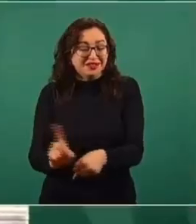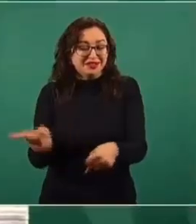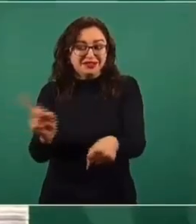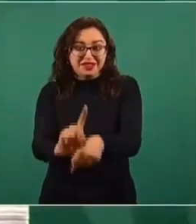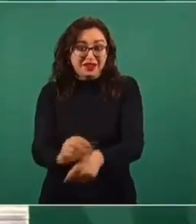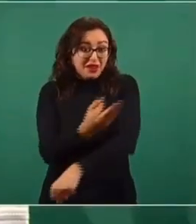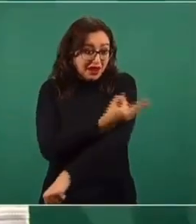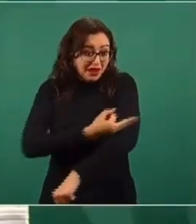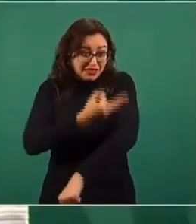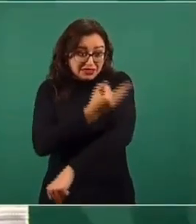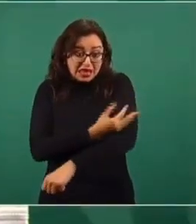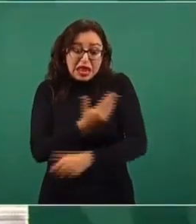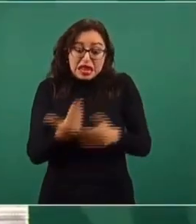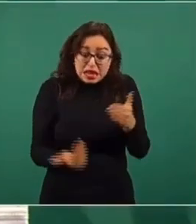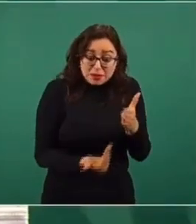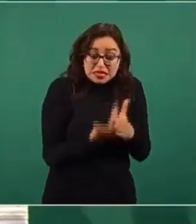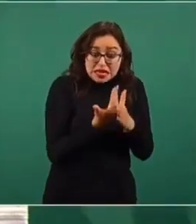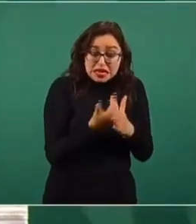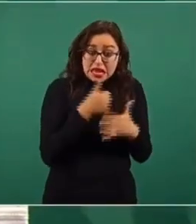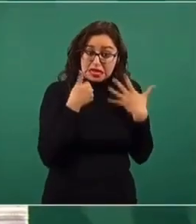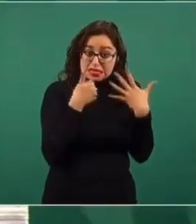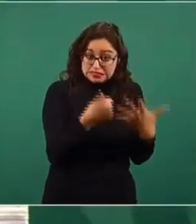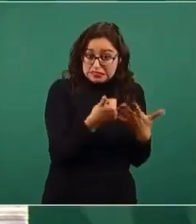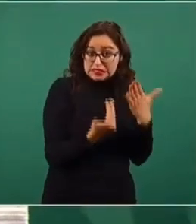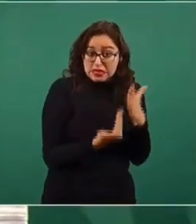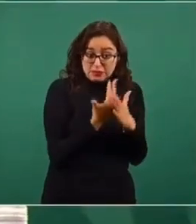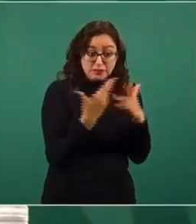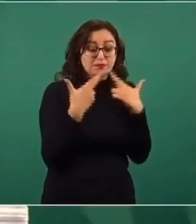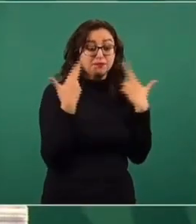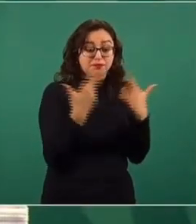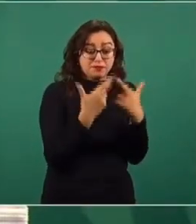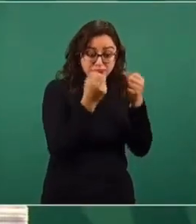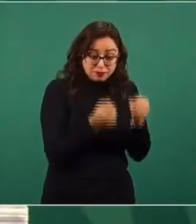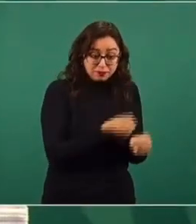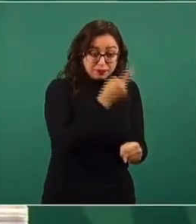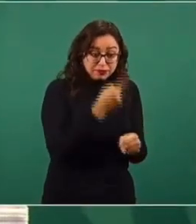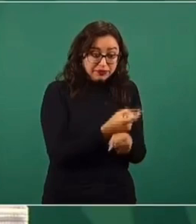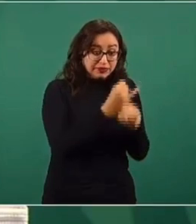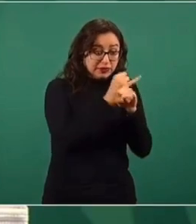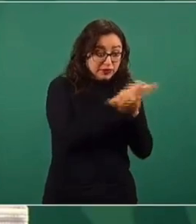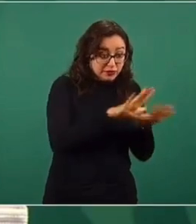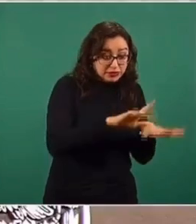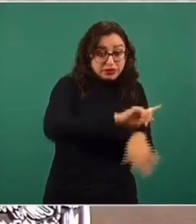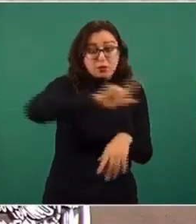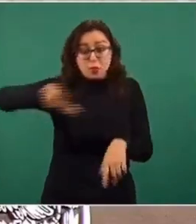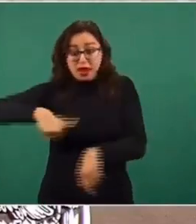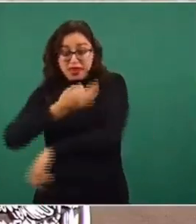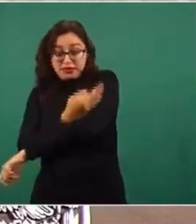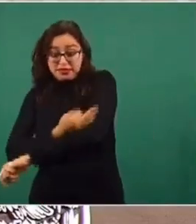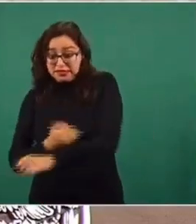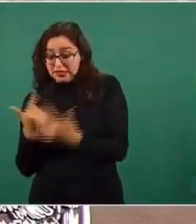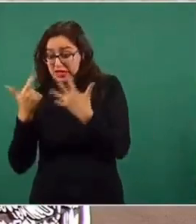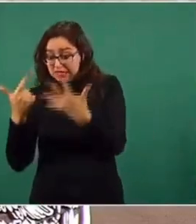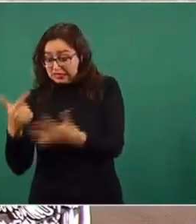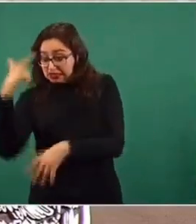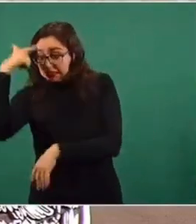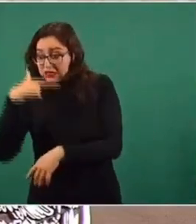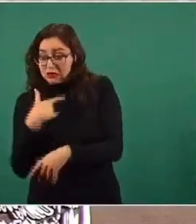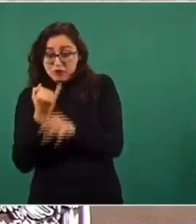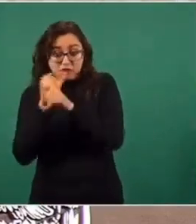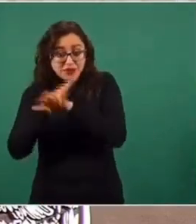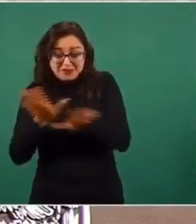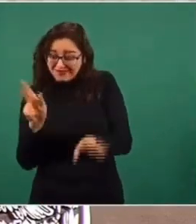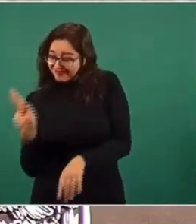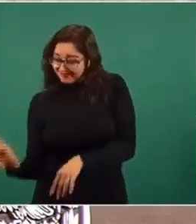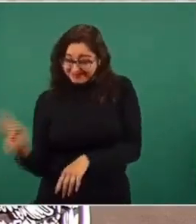Lo que nos informan en la mañana, en la reunión de seguridad a las seis de la mañana, es exactamente lo que se dice en la tarde, en